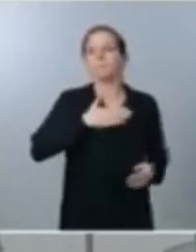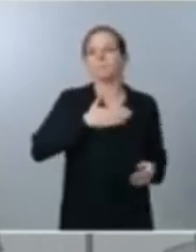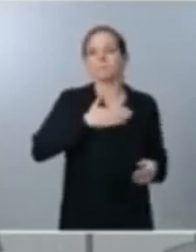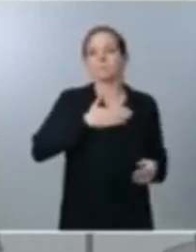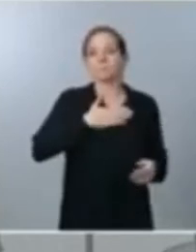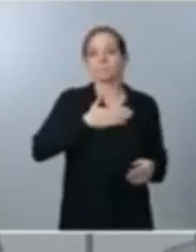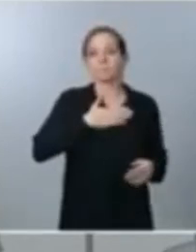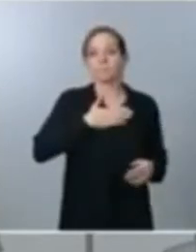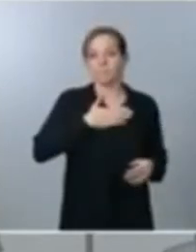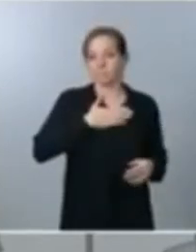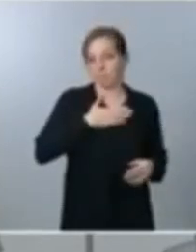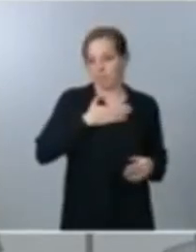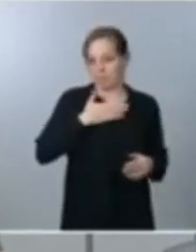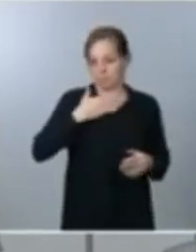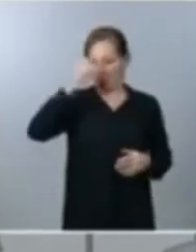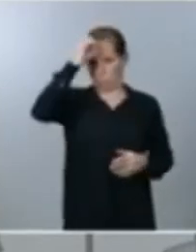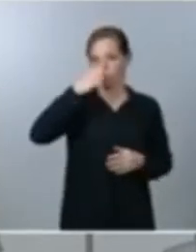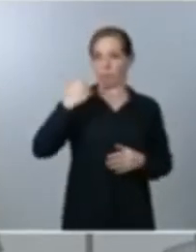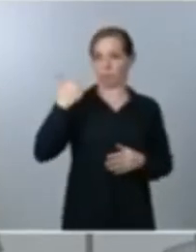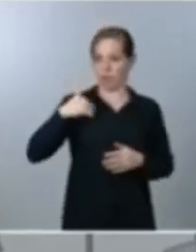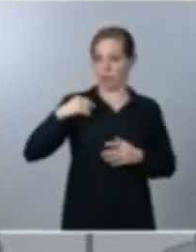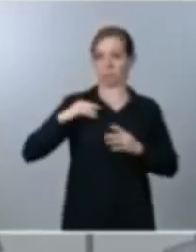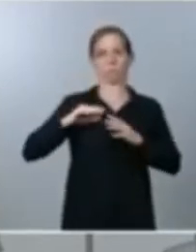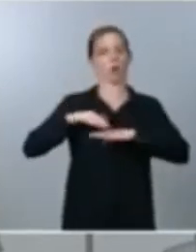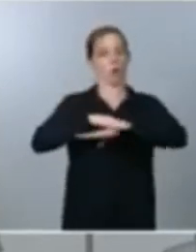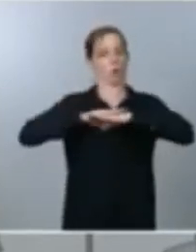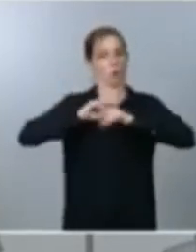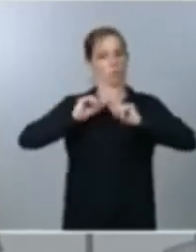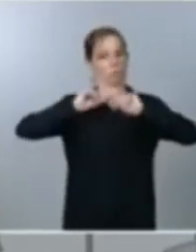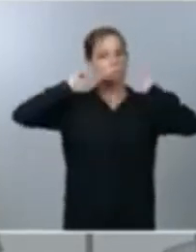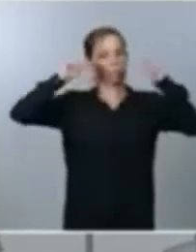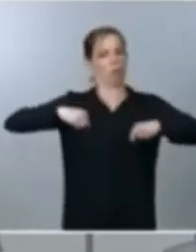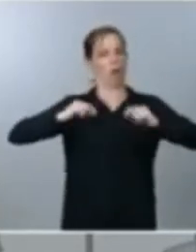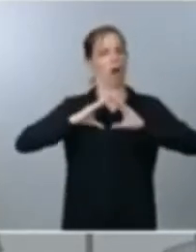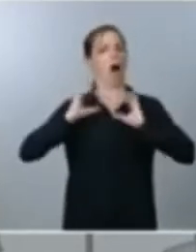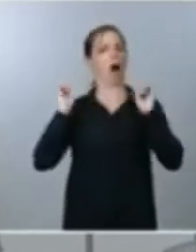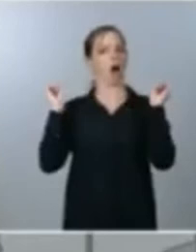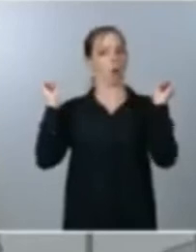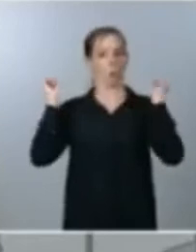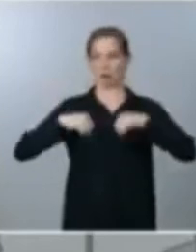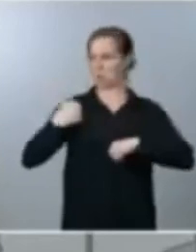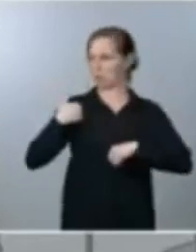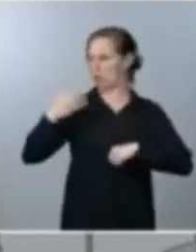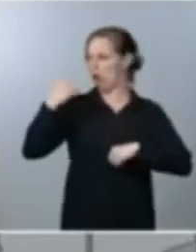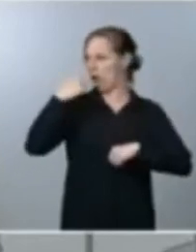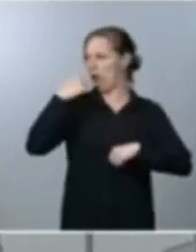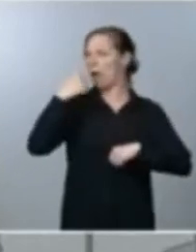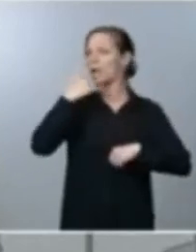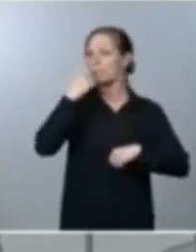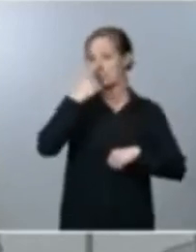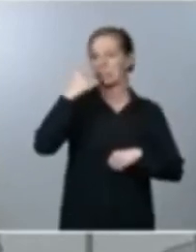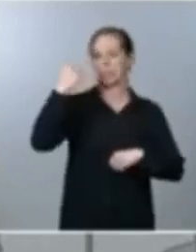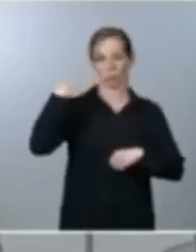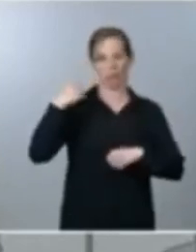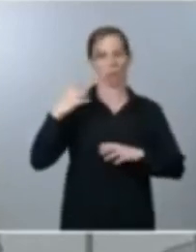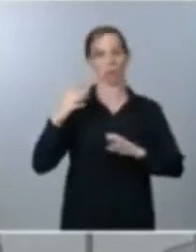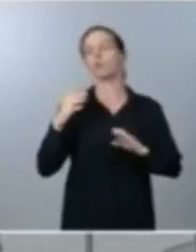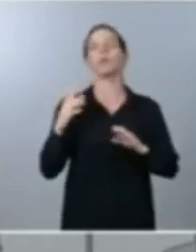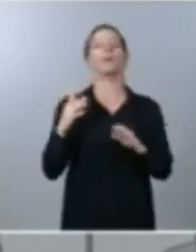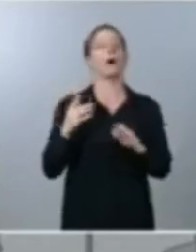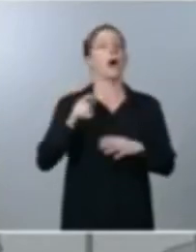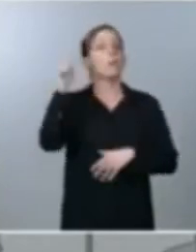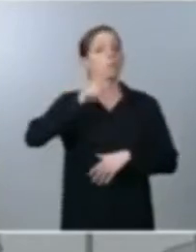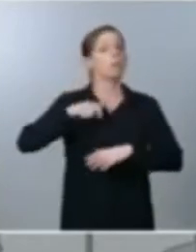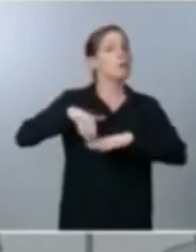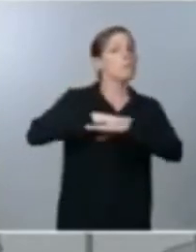de gobierno y conformamos el gobierno hace pues ya casi un año todos los ministros y ministras son los ministros y ministras